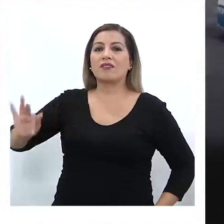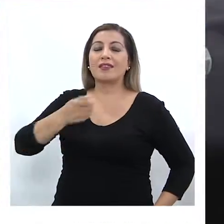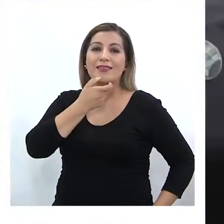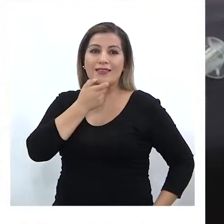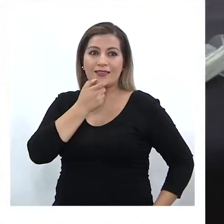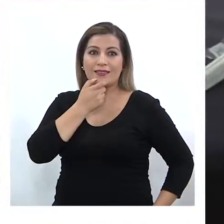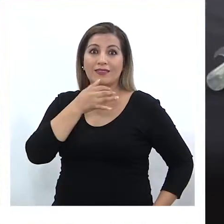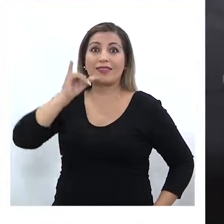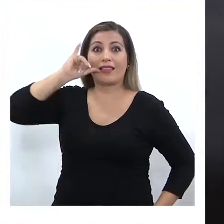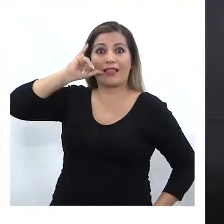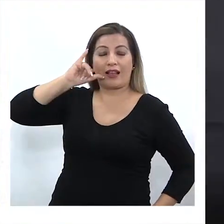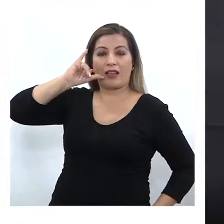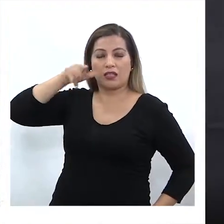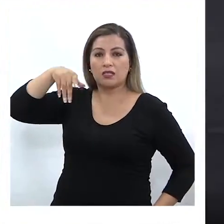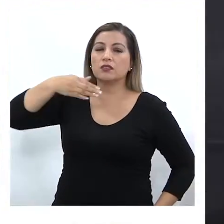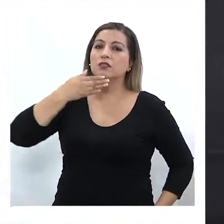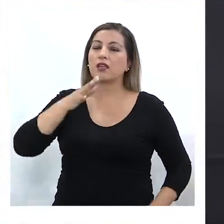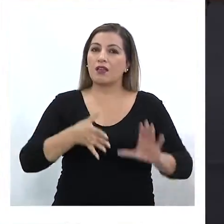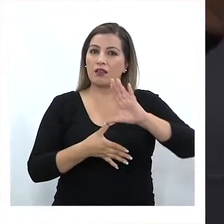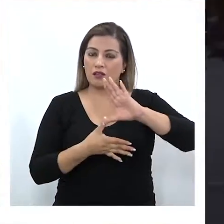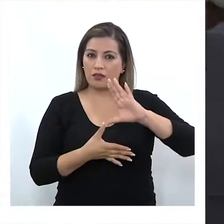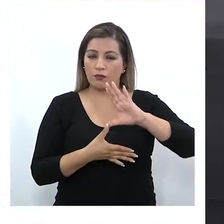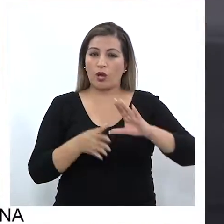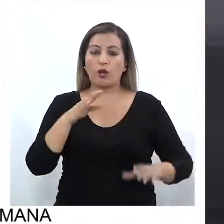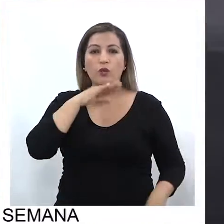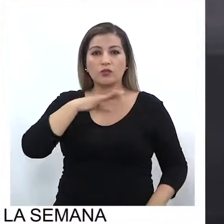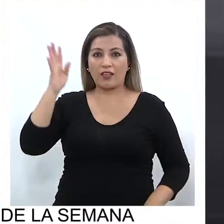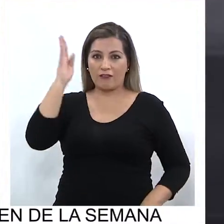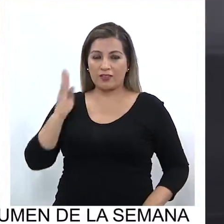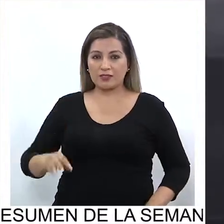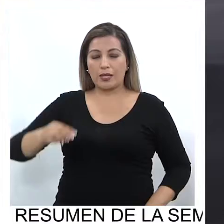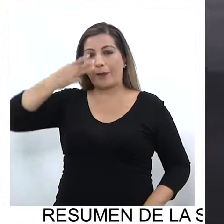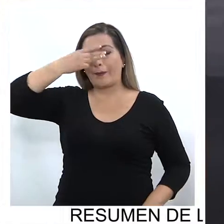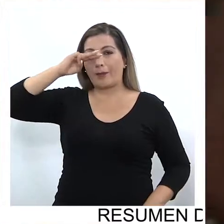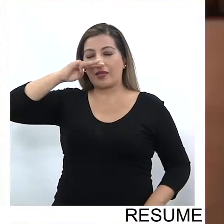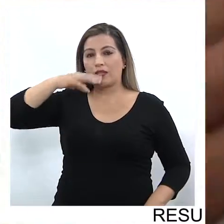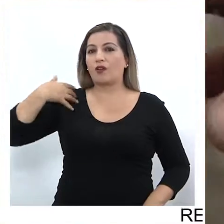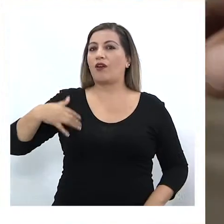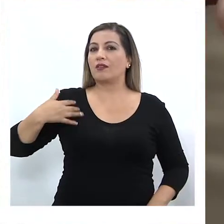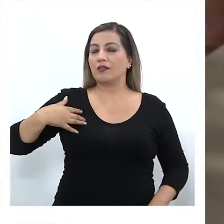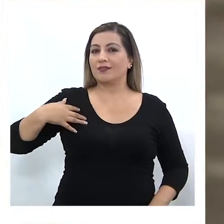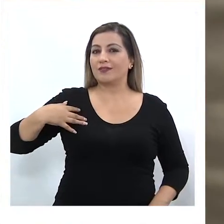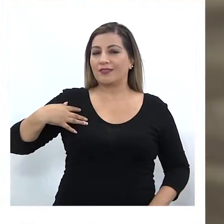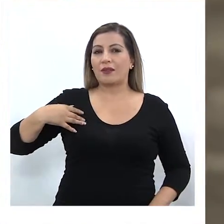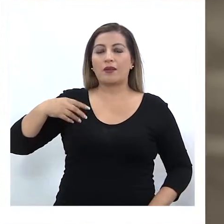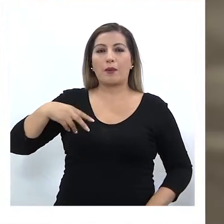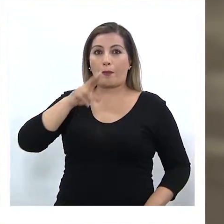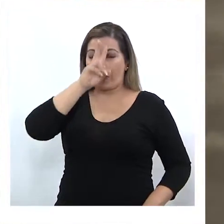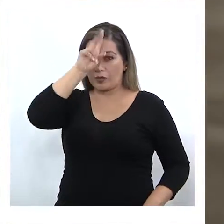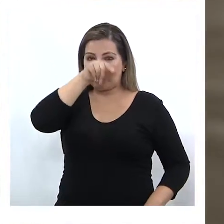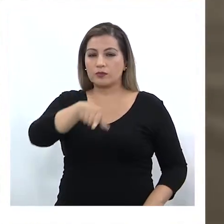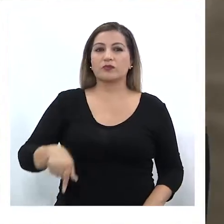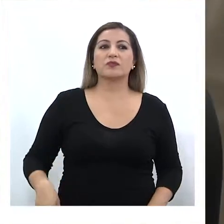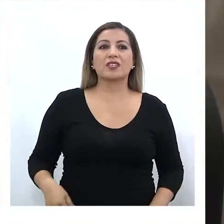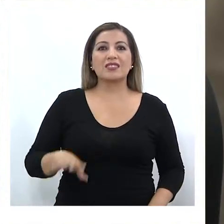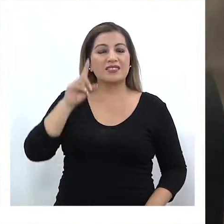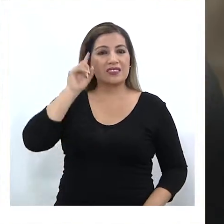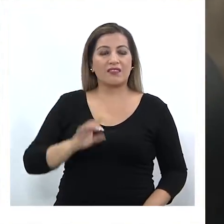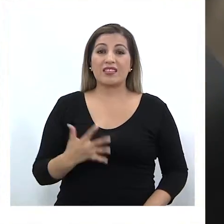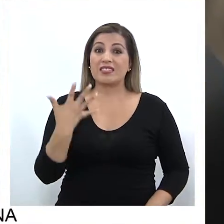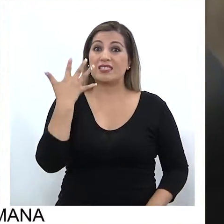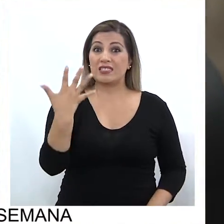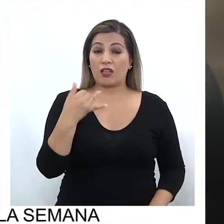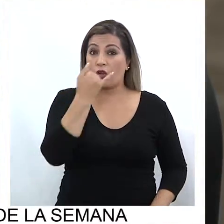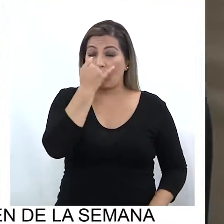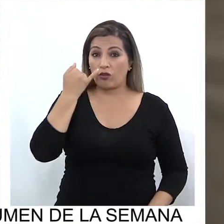Inglaterra e Italia y en América lo utilizan en Brasil, México, Argentina, Panamá y Perú. Detecta cinco tipos de